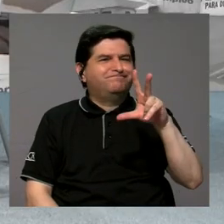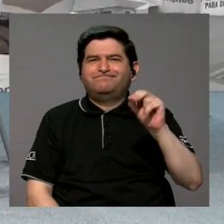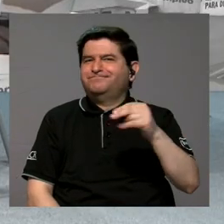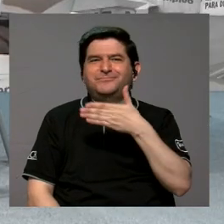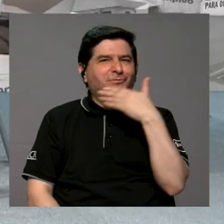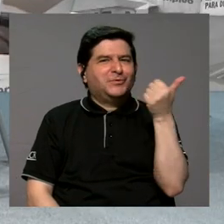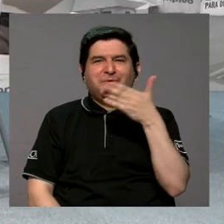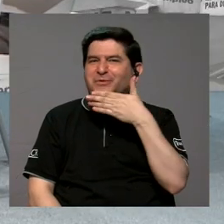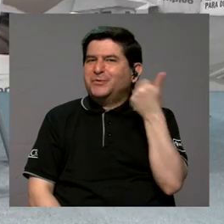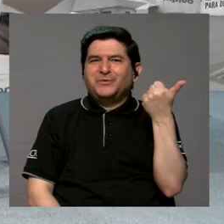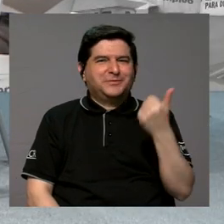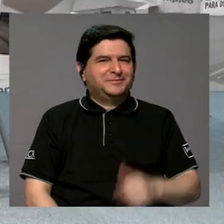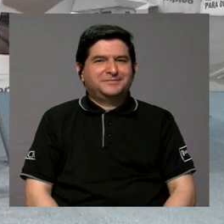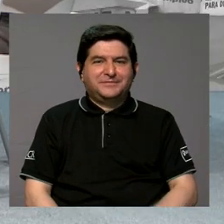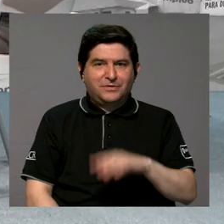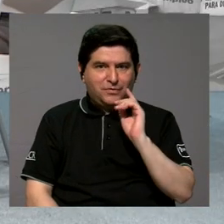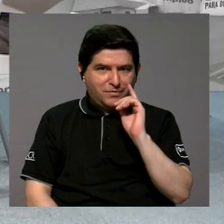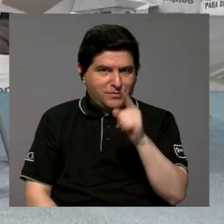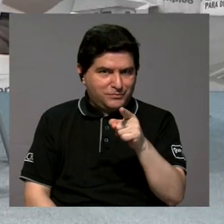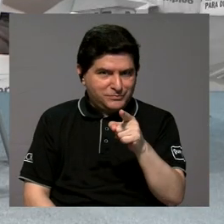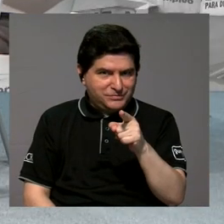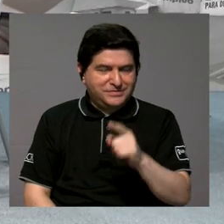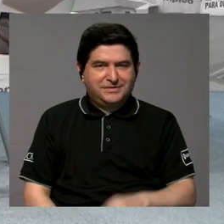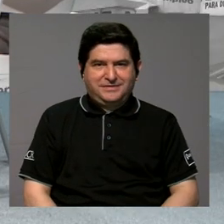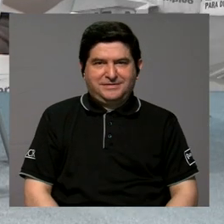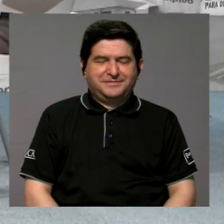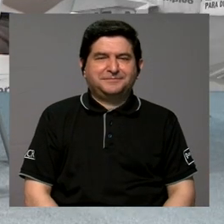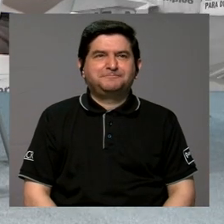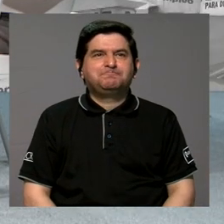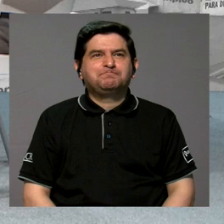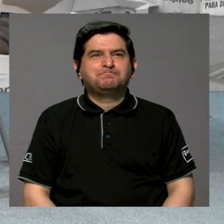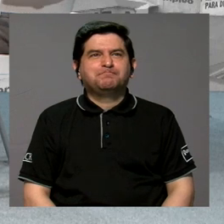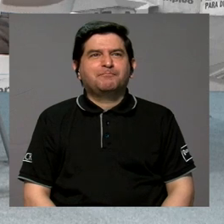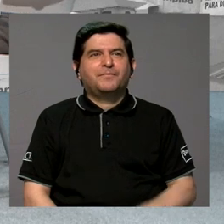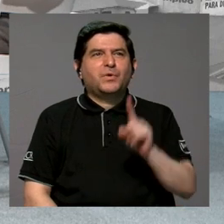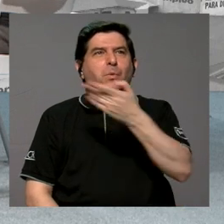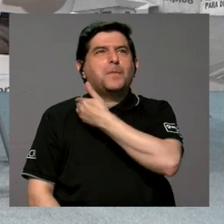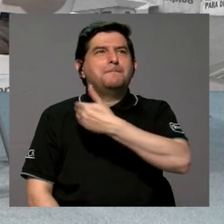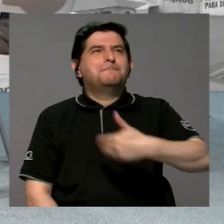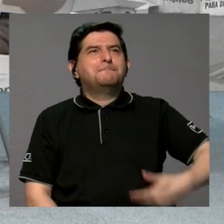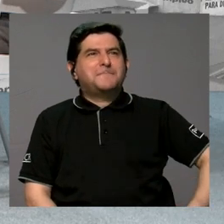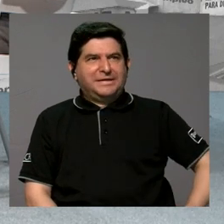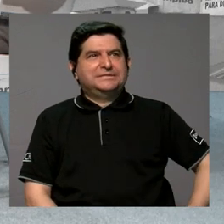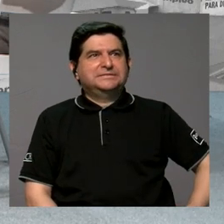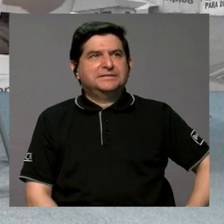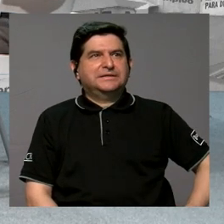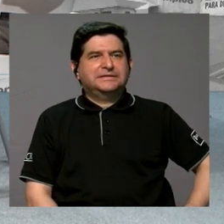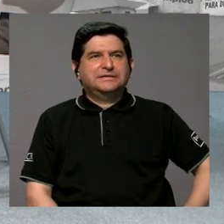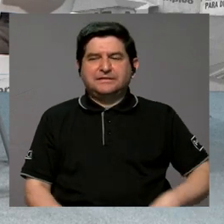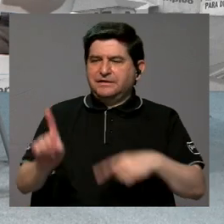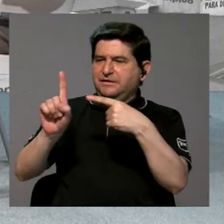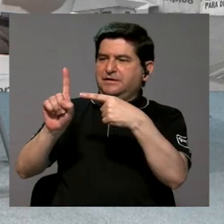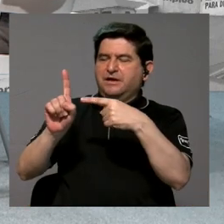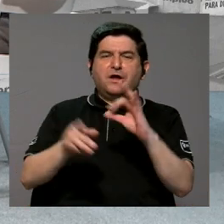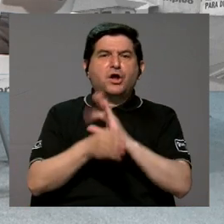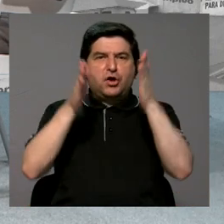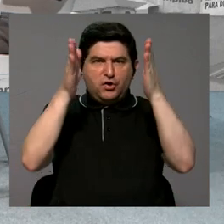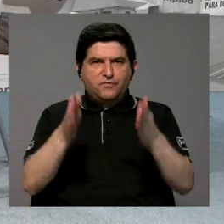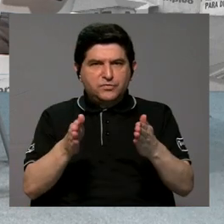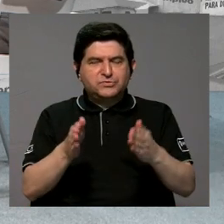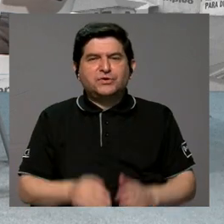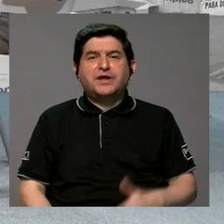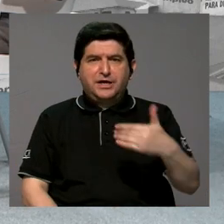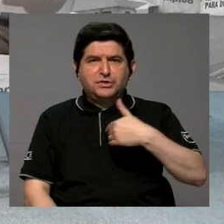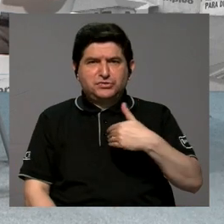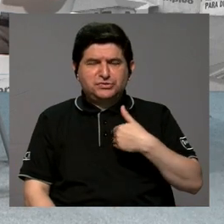las mejores. Si usted tuviera un presidente y tuviera funcionarios que realmente